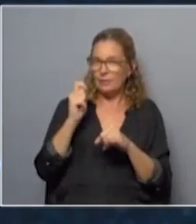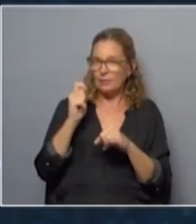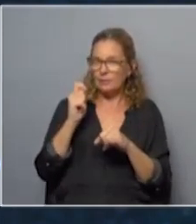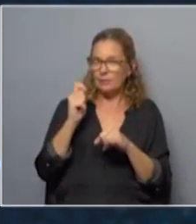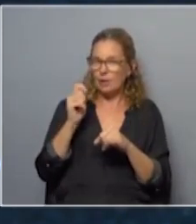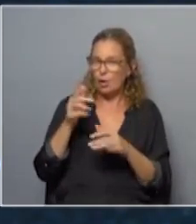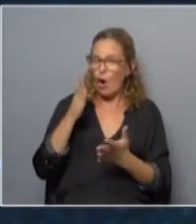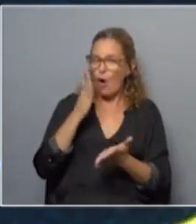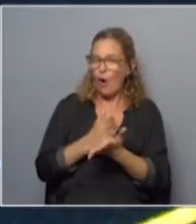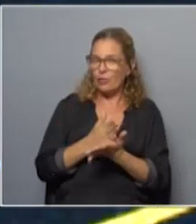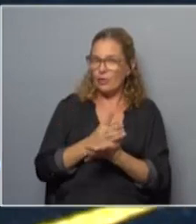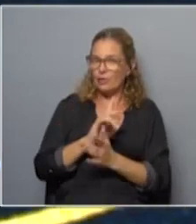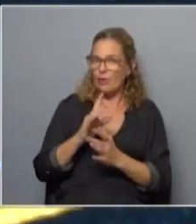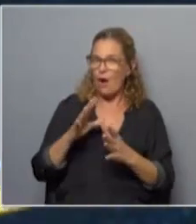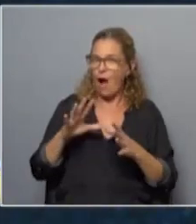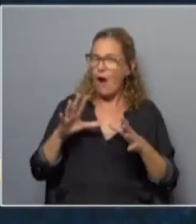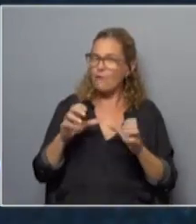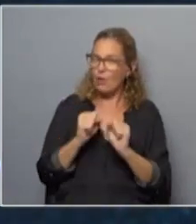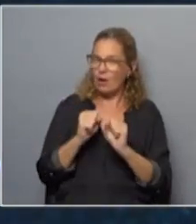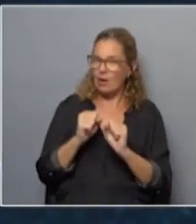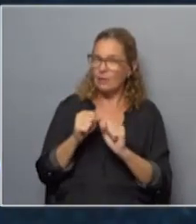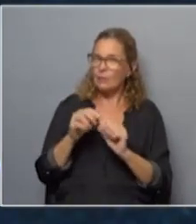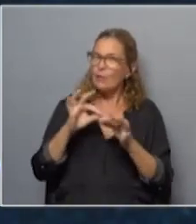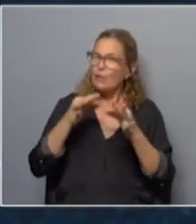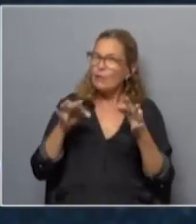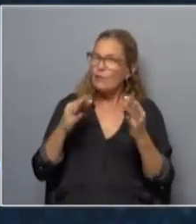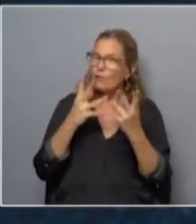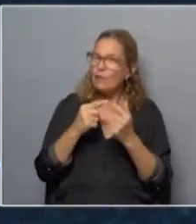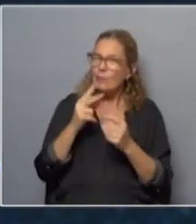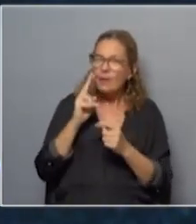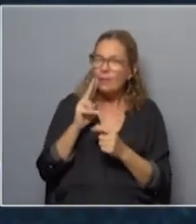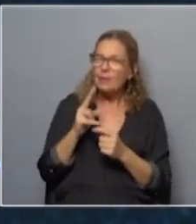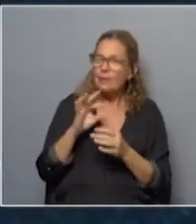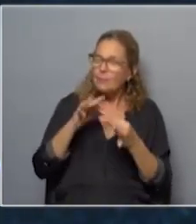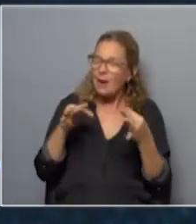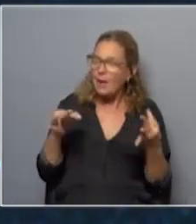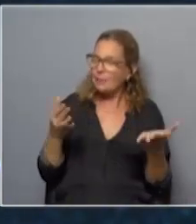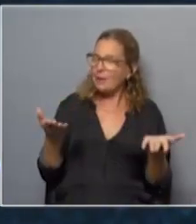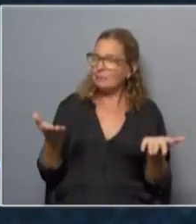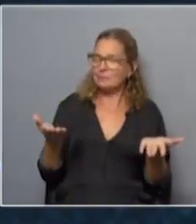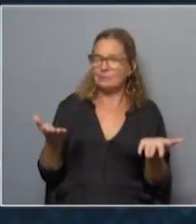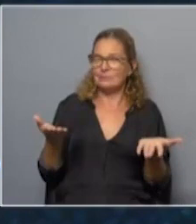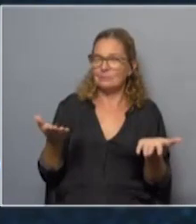aflojar que ha llevado a un tipo de interpretación que para mí desde mi punto de vista